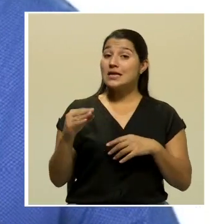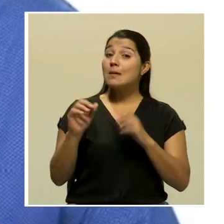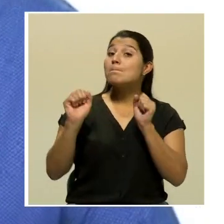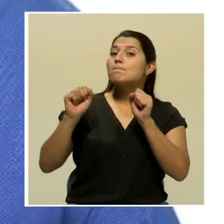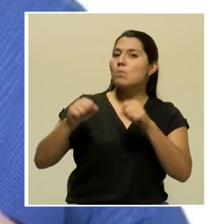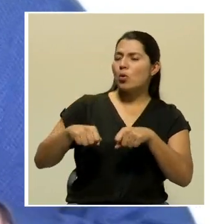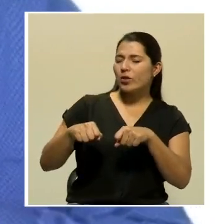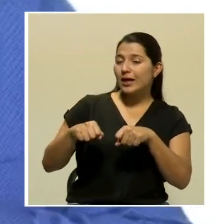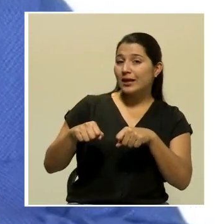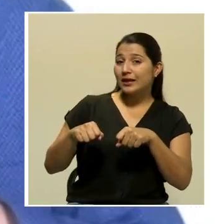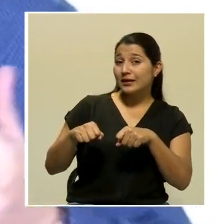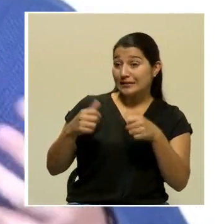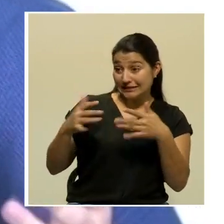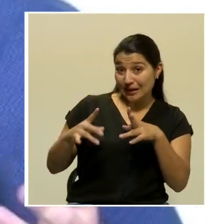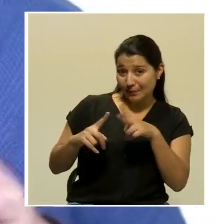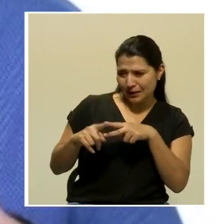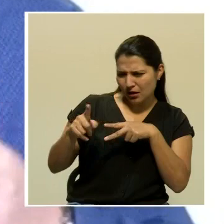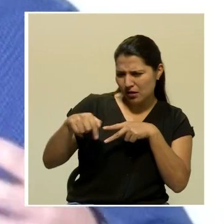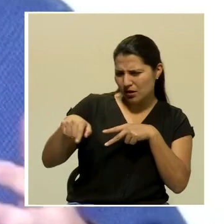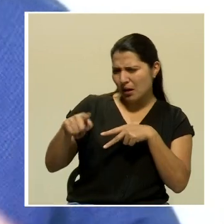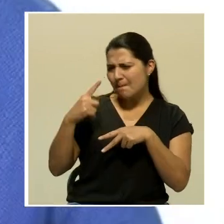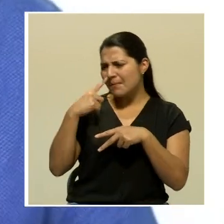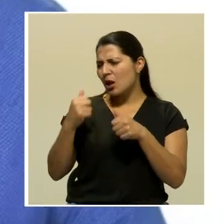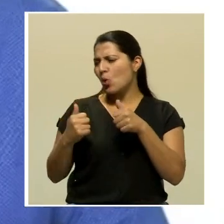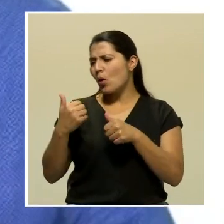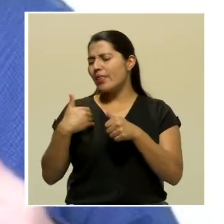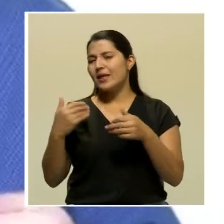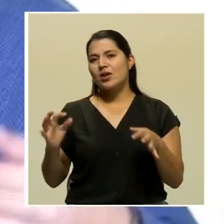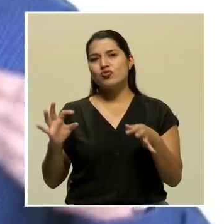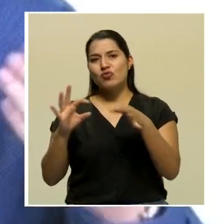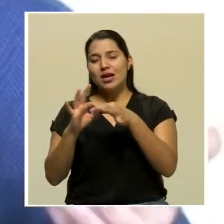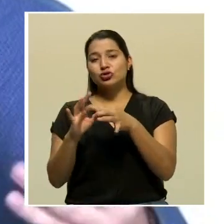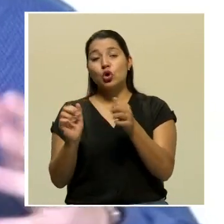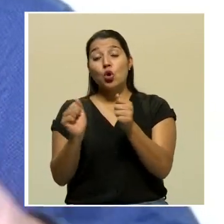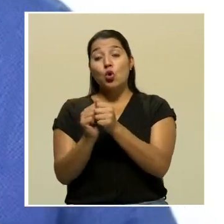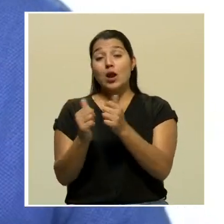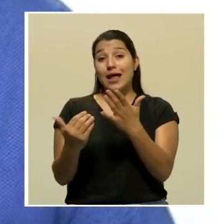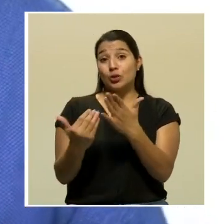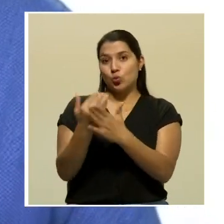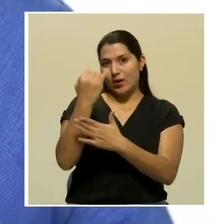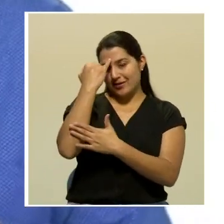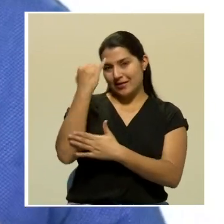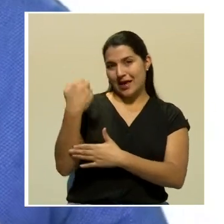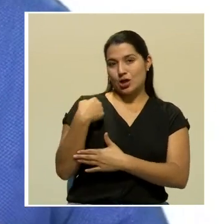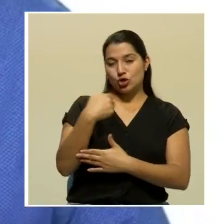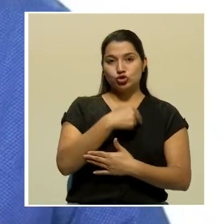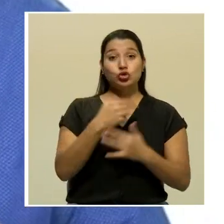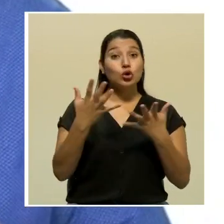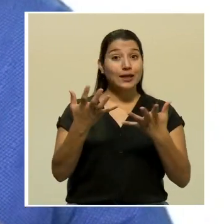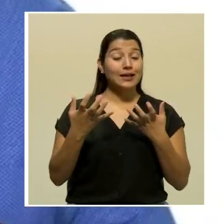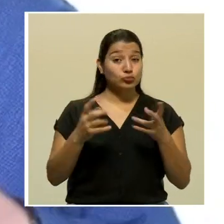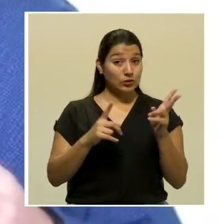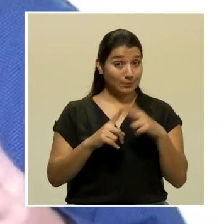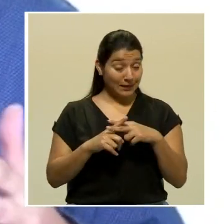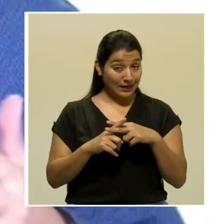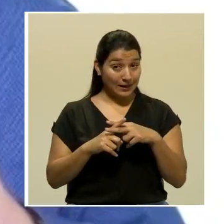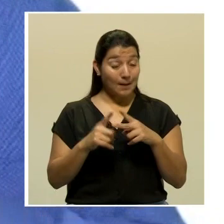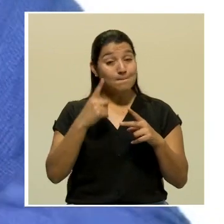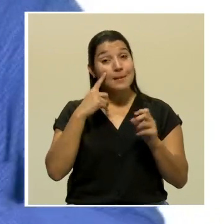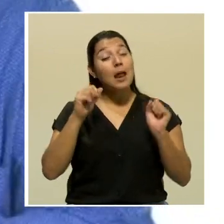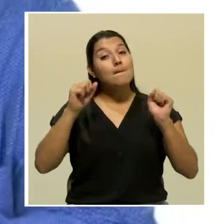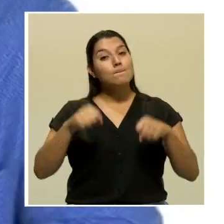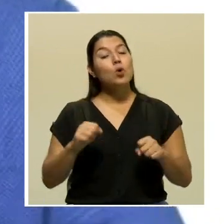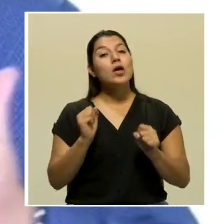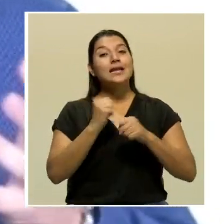determinar cuáles tienen alguna relación o vinculación con las nuevas iniciativas que queramos implementar para poder